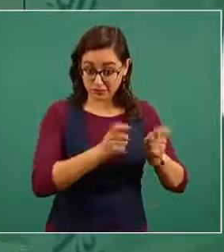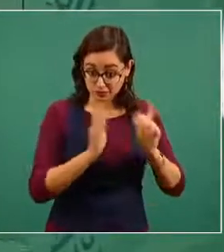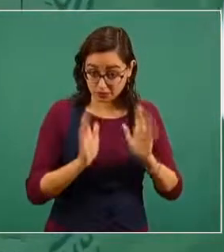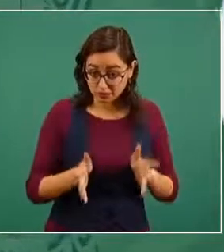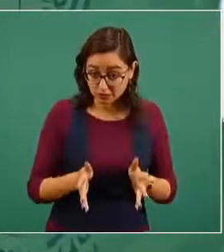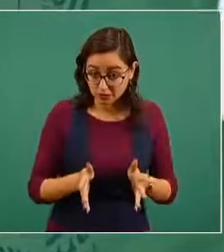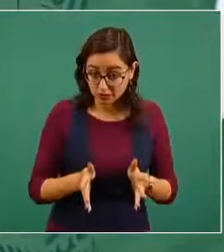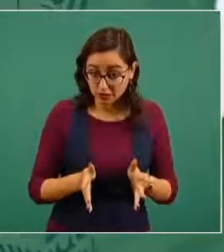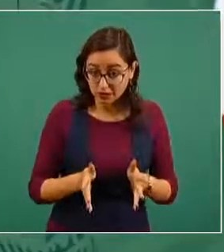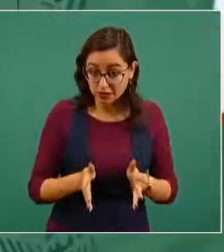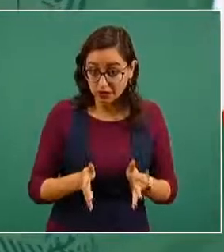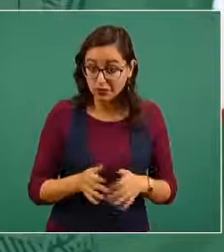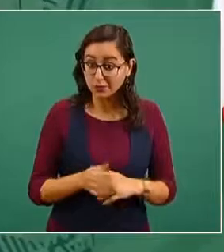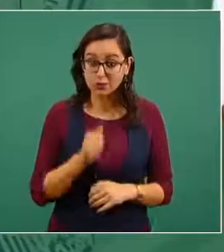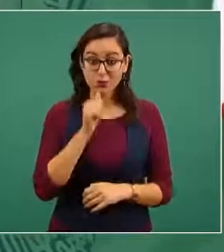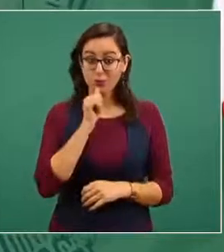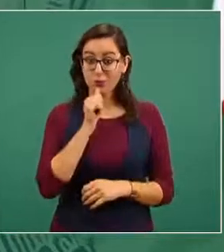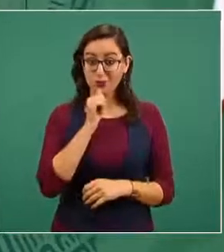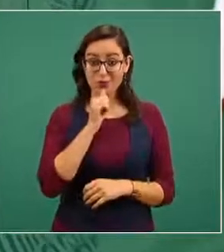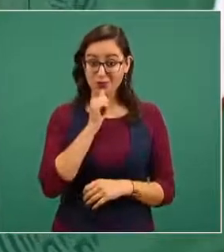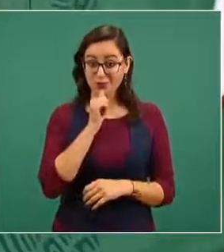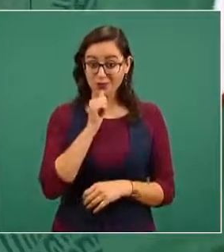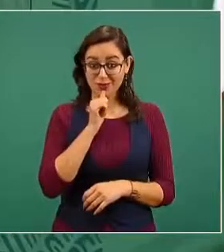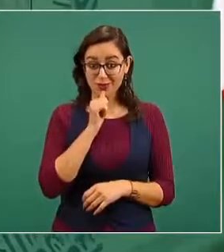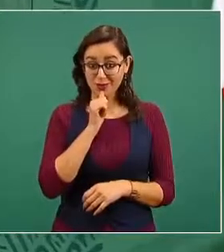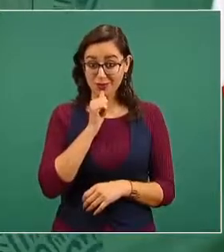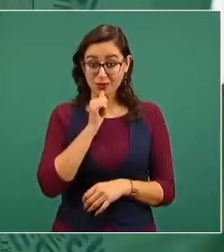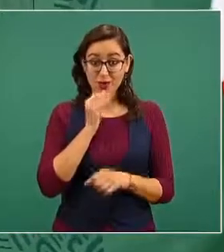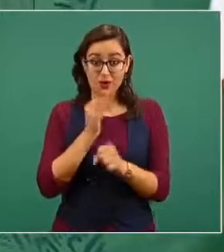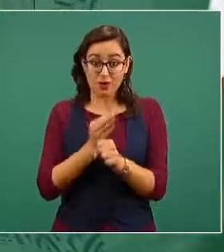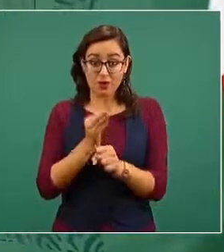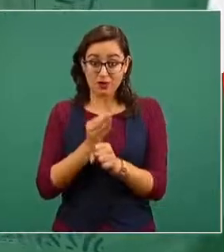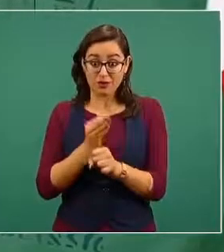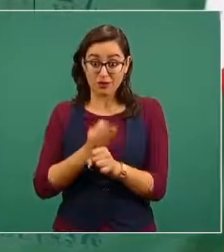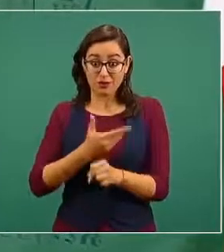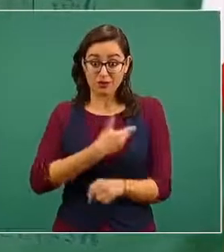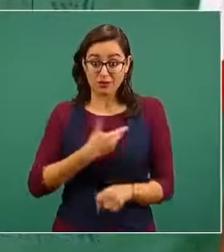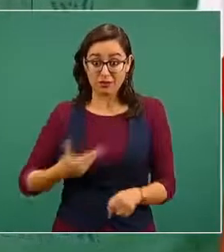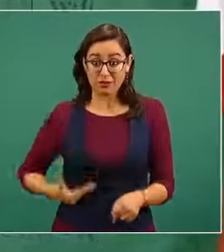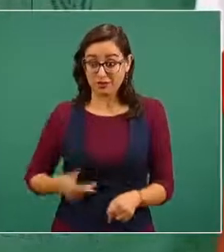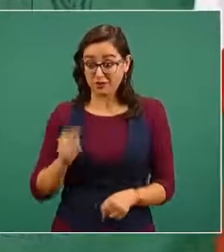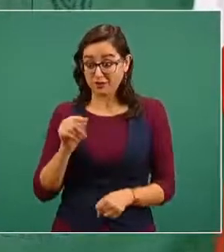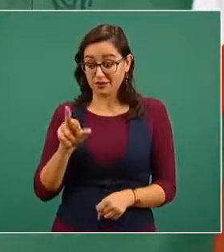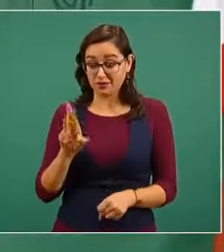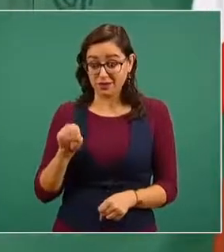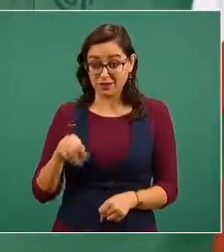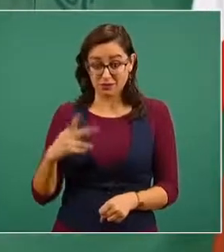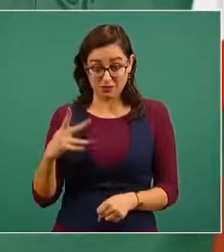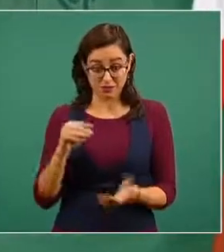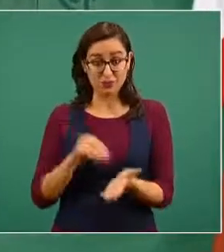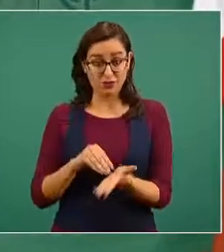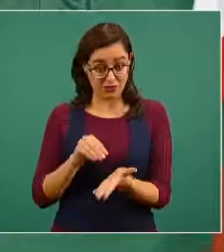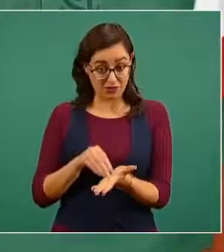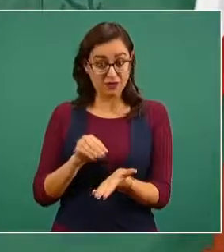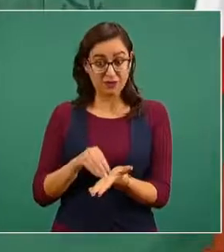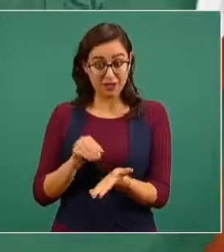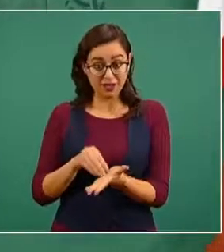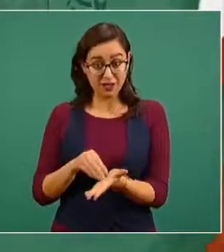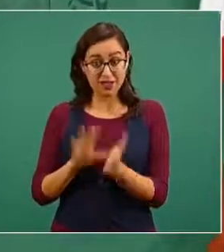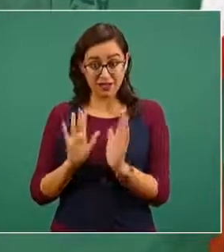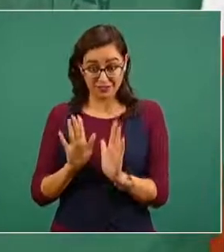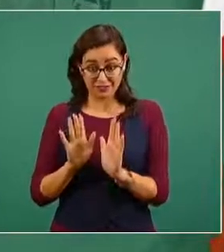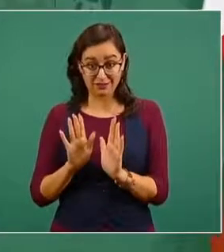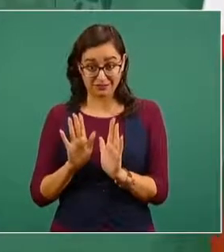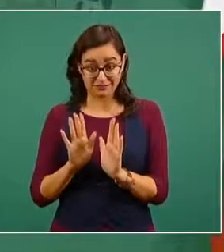actualmente gobierna el presidente Trump entonces